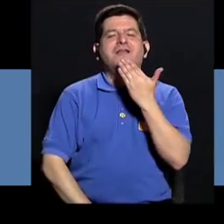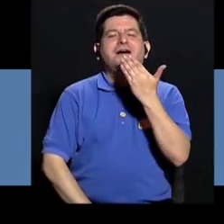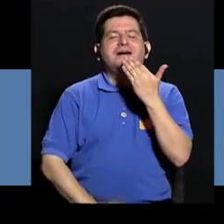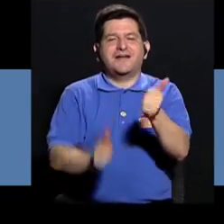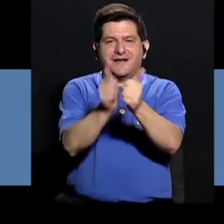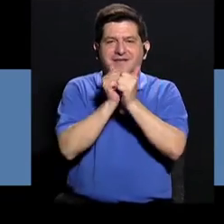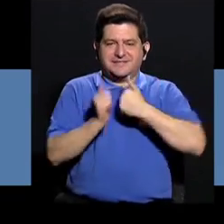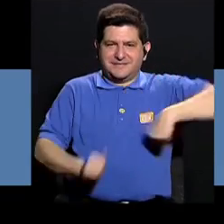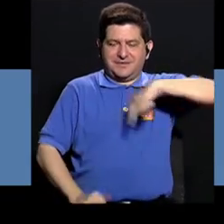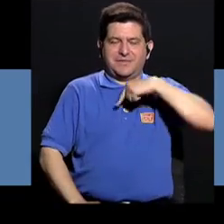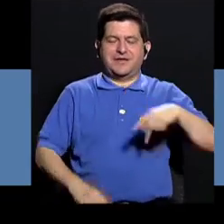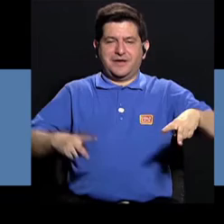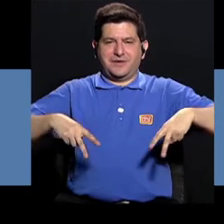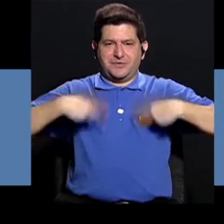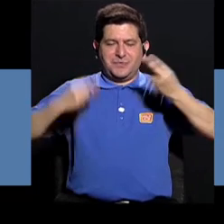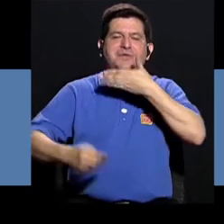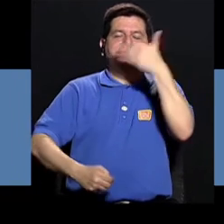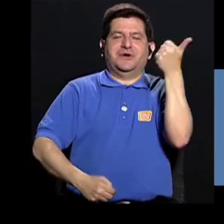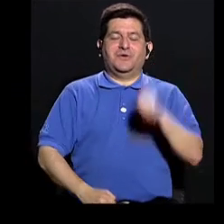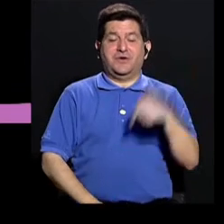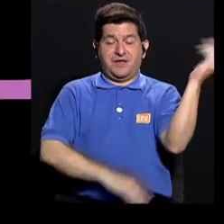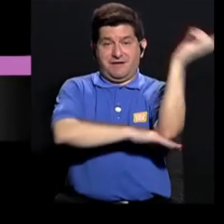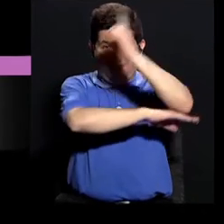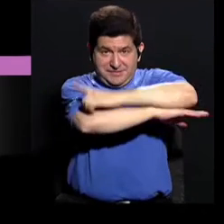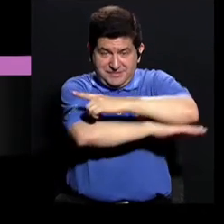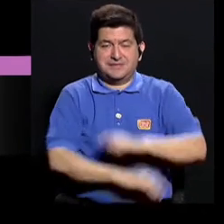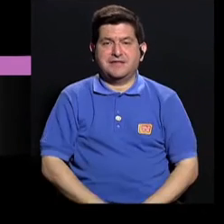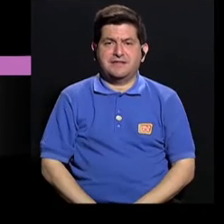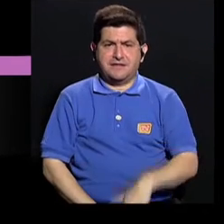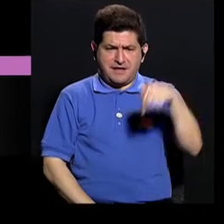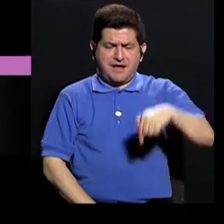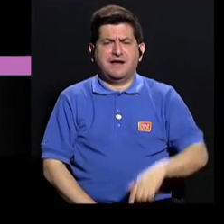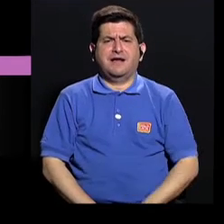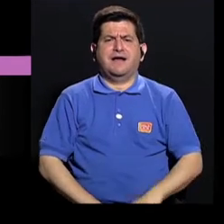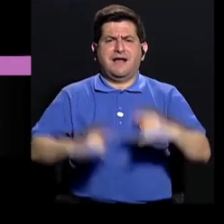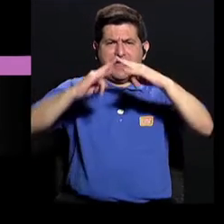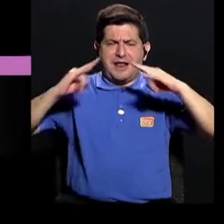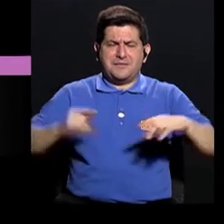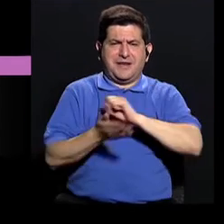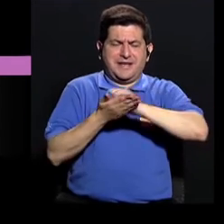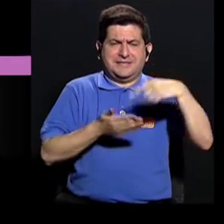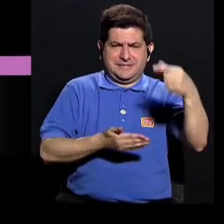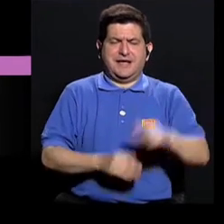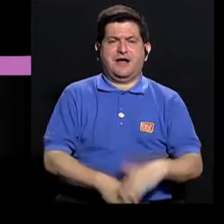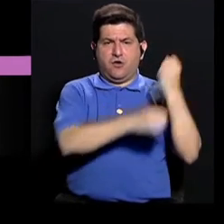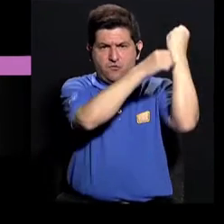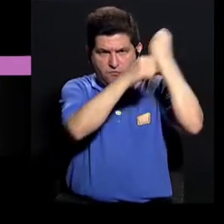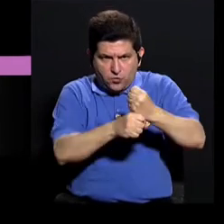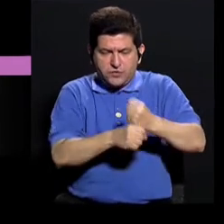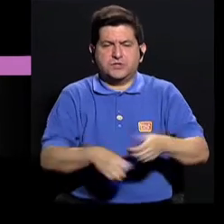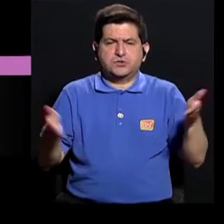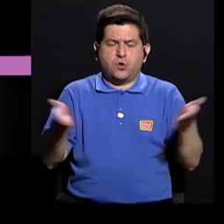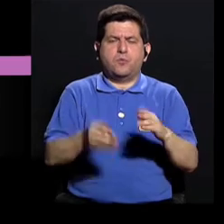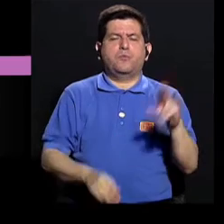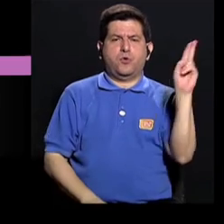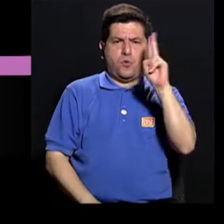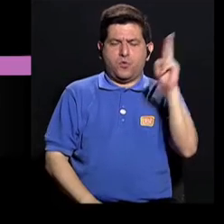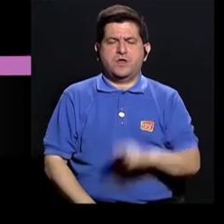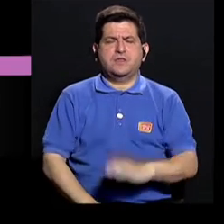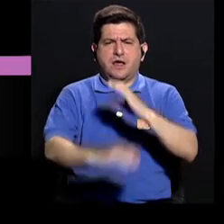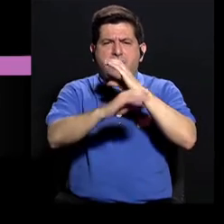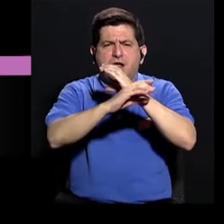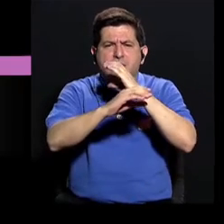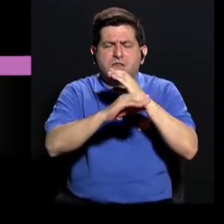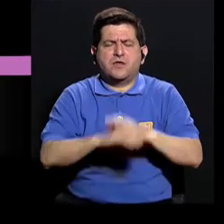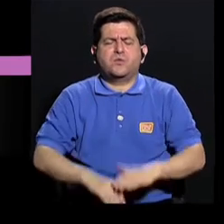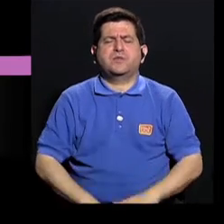Hola, gracias por acompañarnos en Vivir Mejor. El día de hoy estamos en el albergue San Gabriel. Es de la Fundación Pro Unidad de